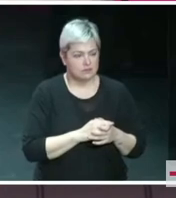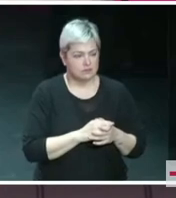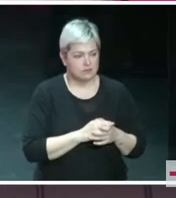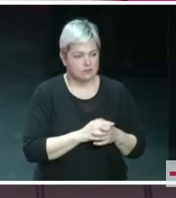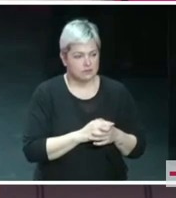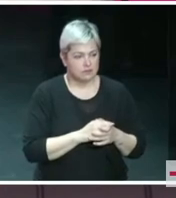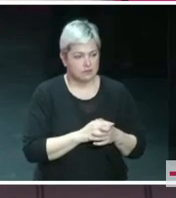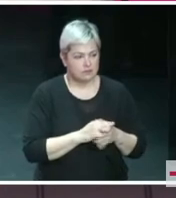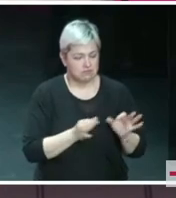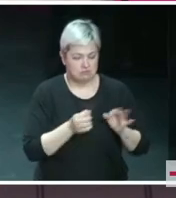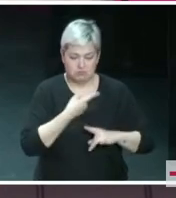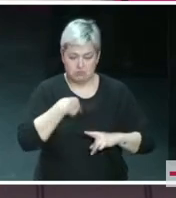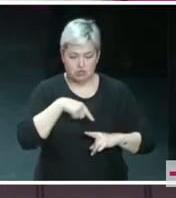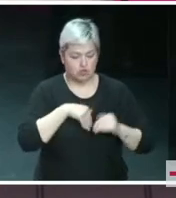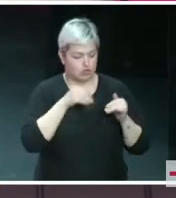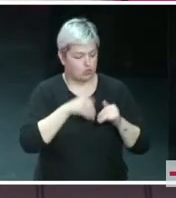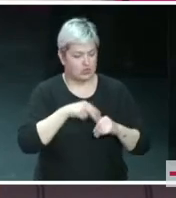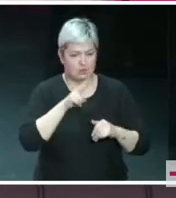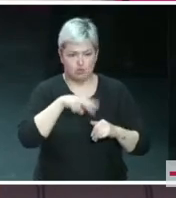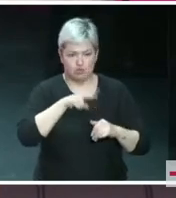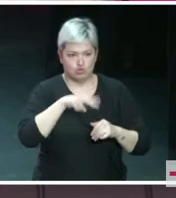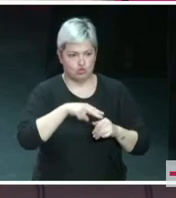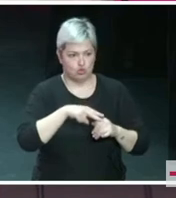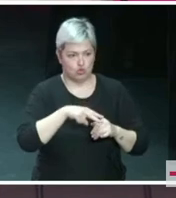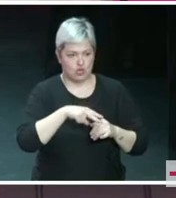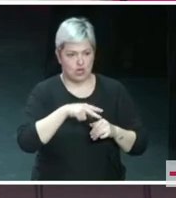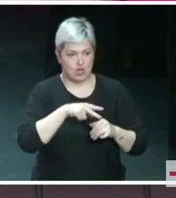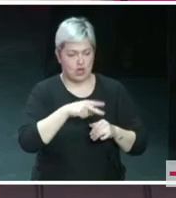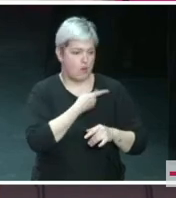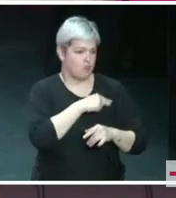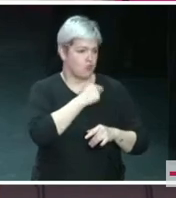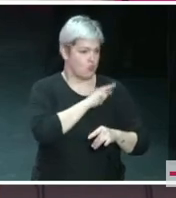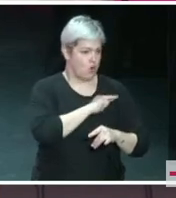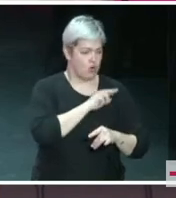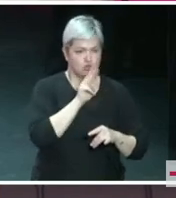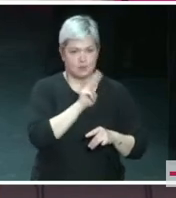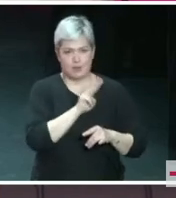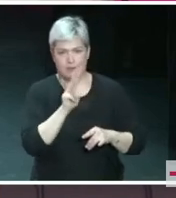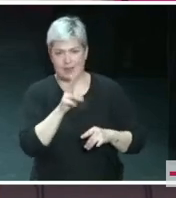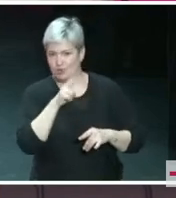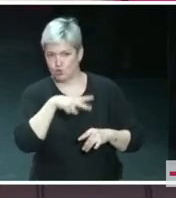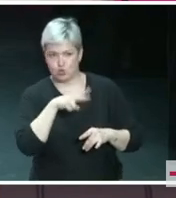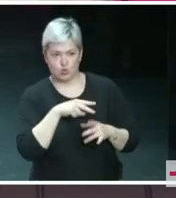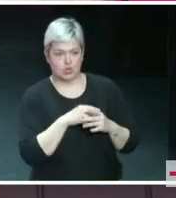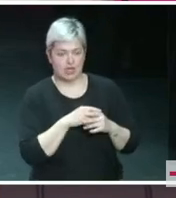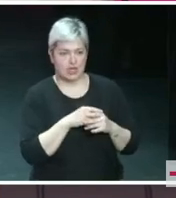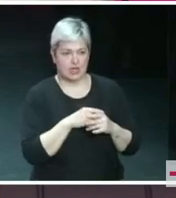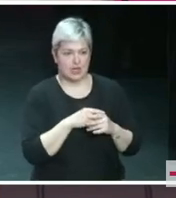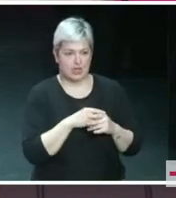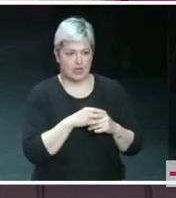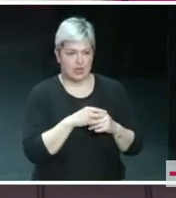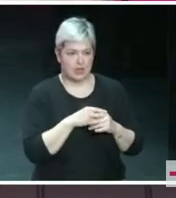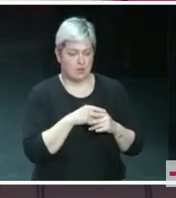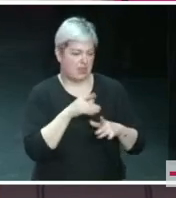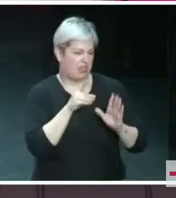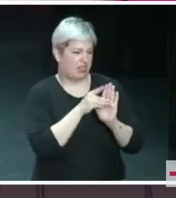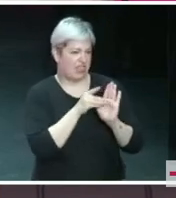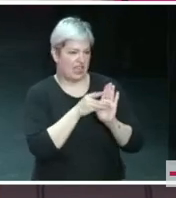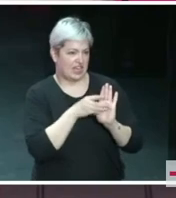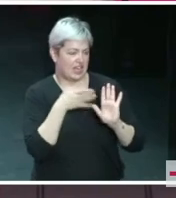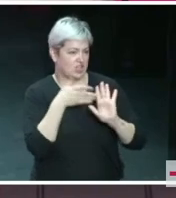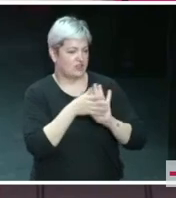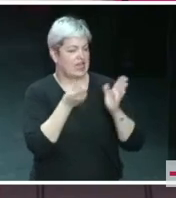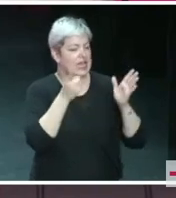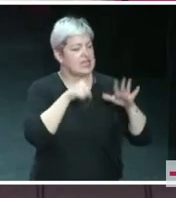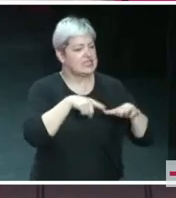Camaradas, nosotros no votamos nunca con Vox y con el PP echar abajo decretos que suponen